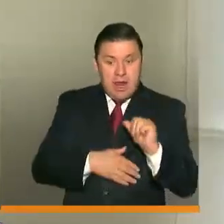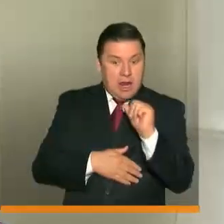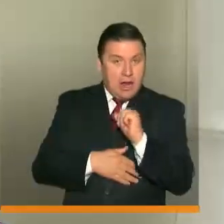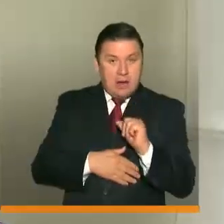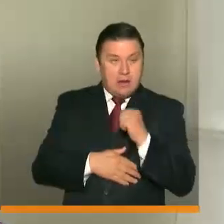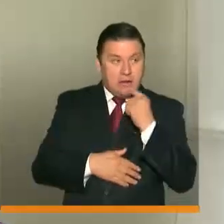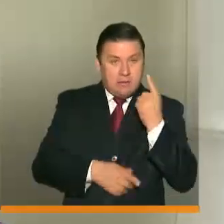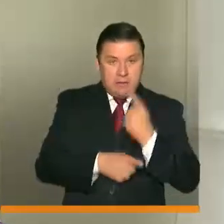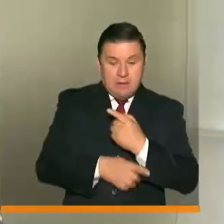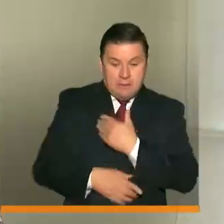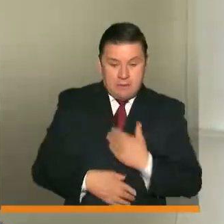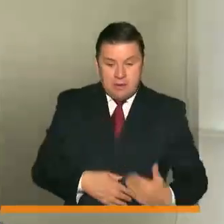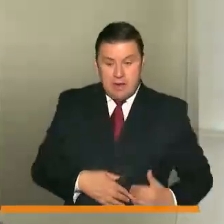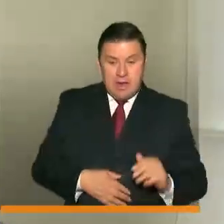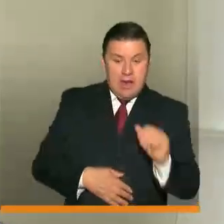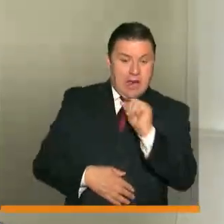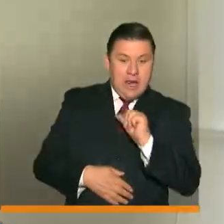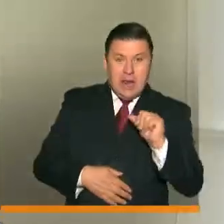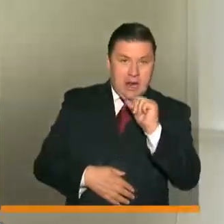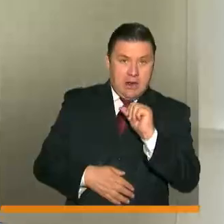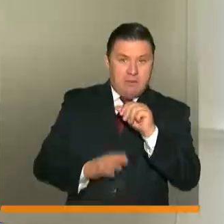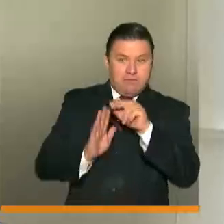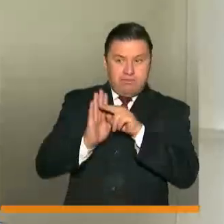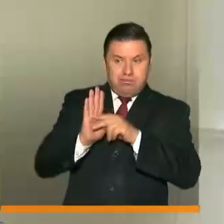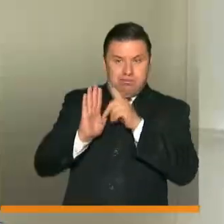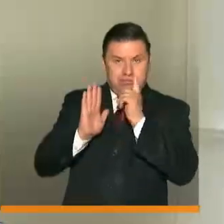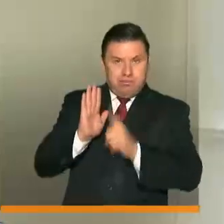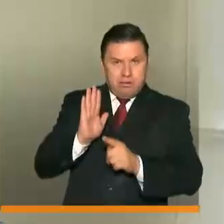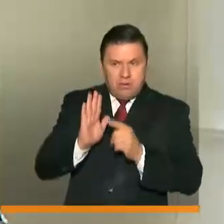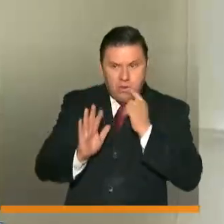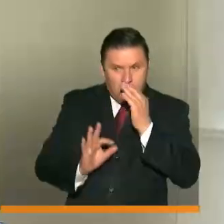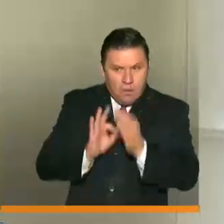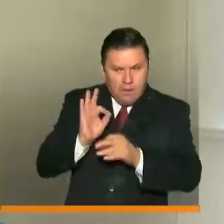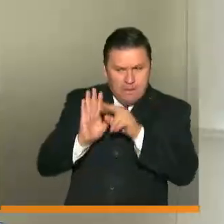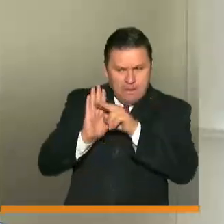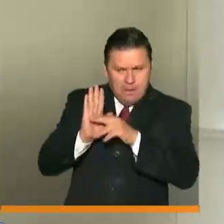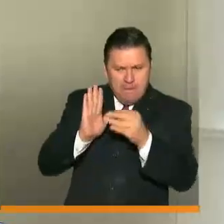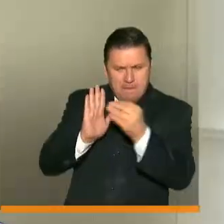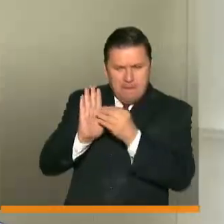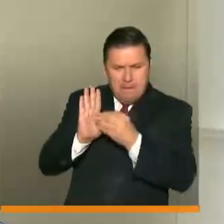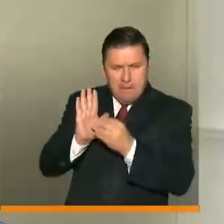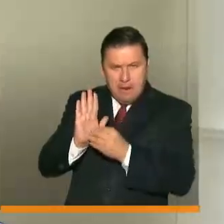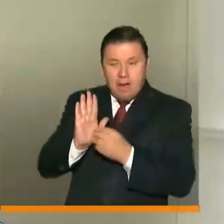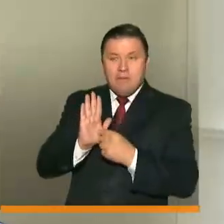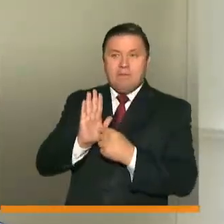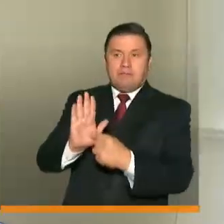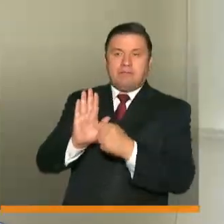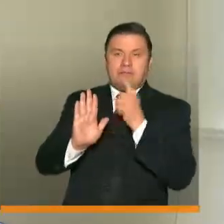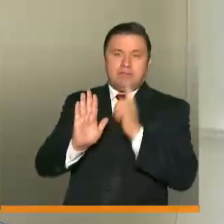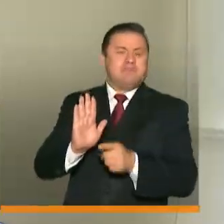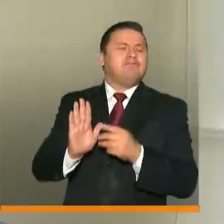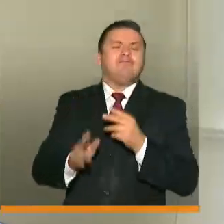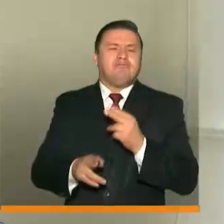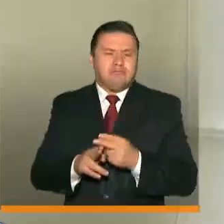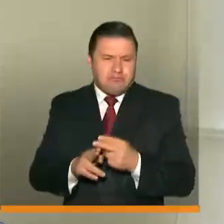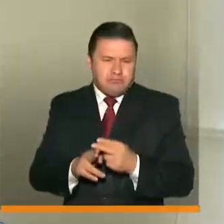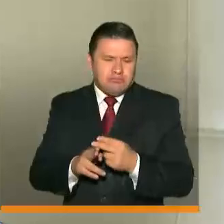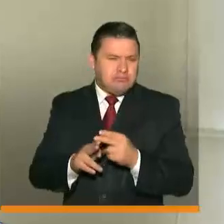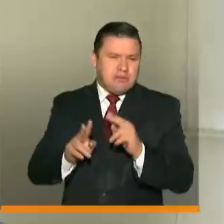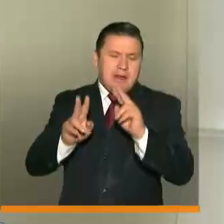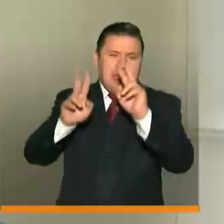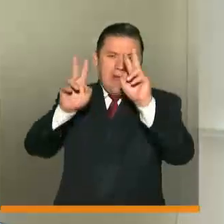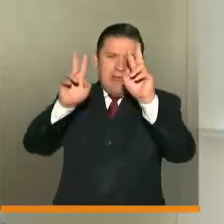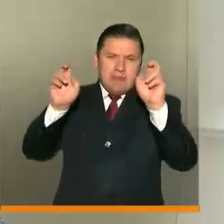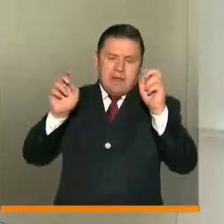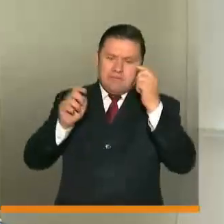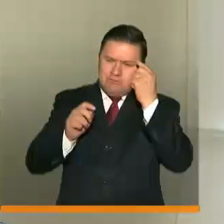como lo ha dicho el señor presidente, con todos los protocolos, con todo el cuidado, tener un modelo que él mencionó. Este modelo se llama alternancia y